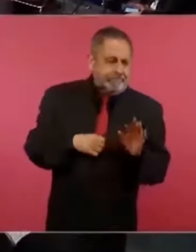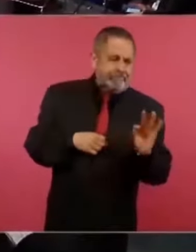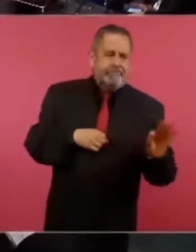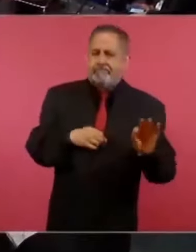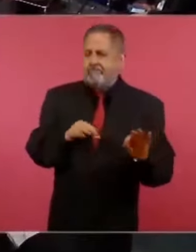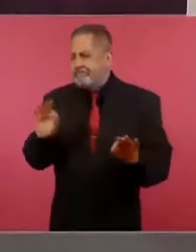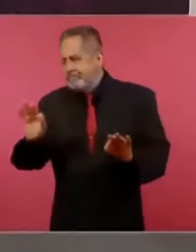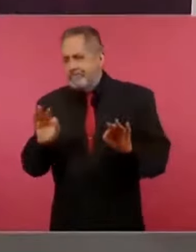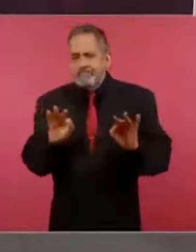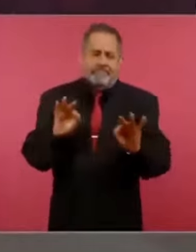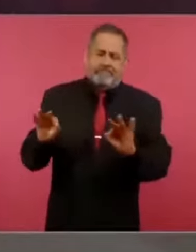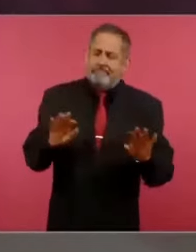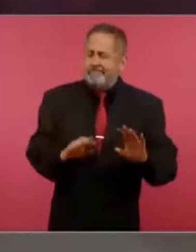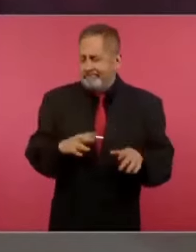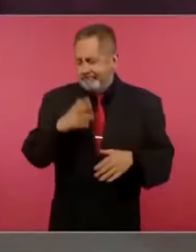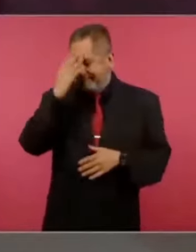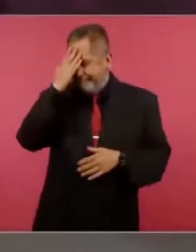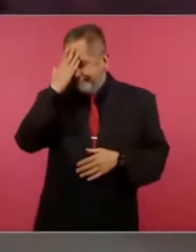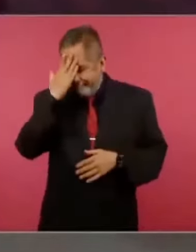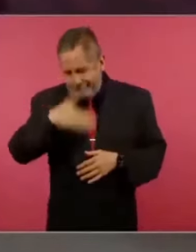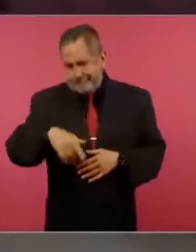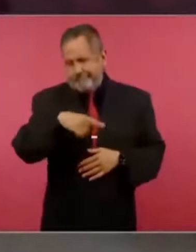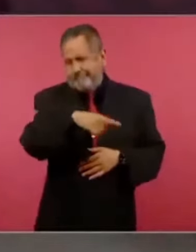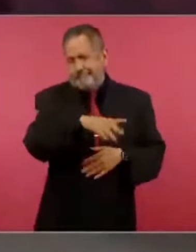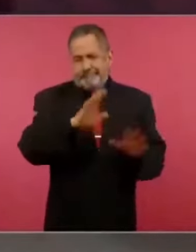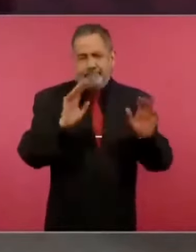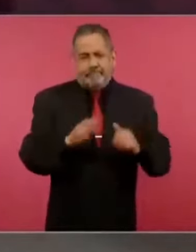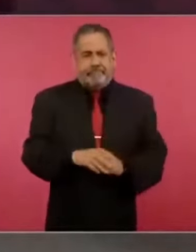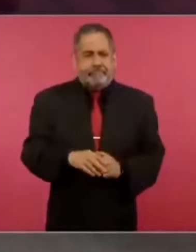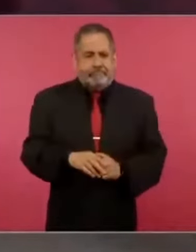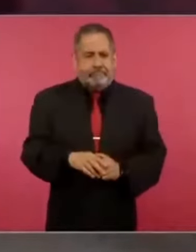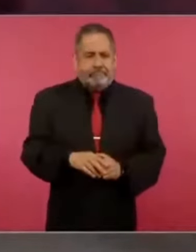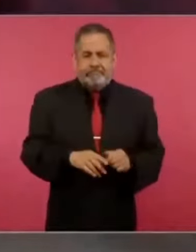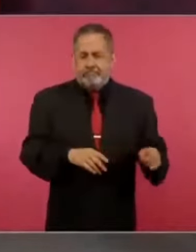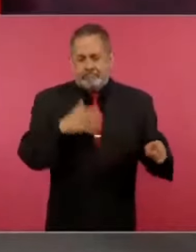no de todo,